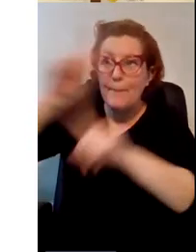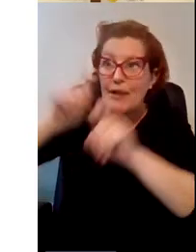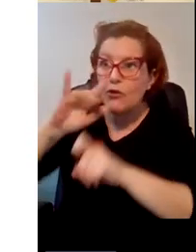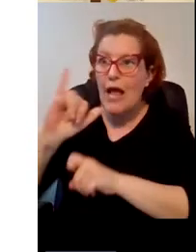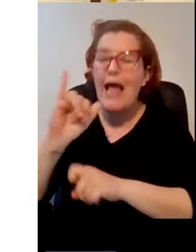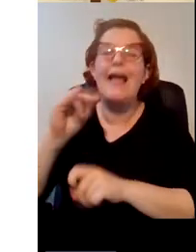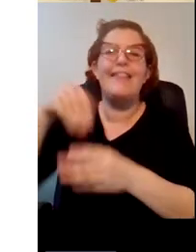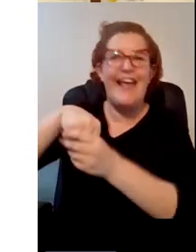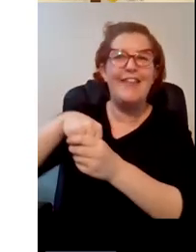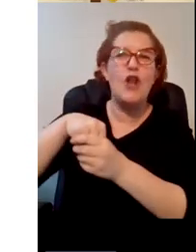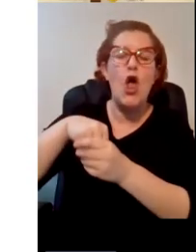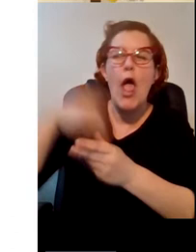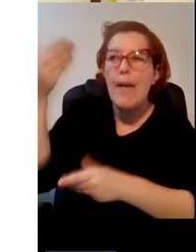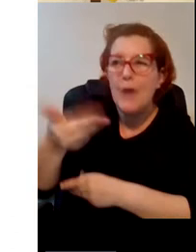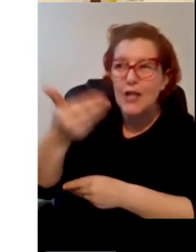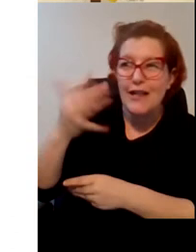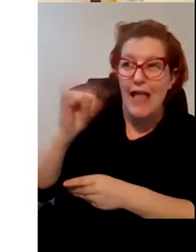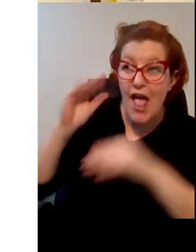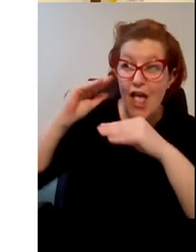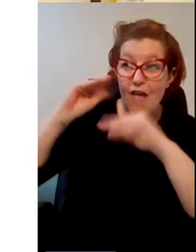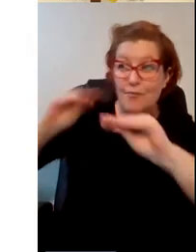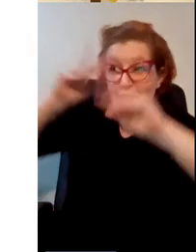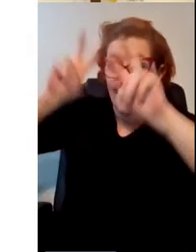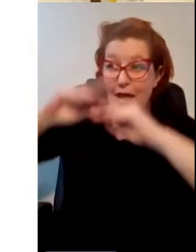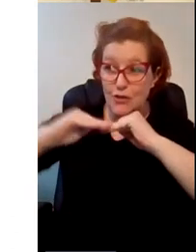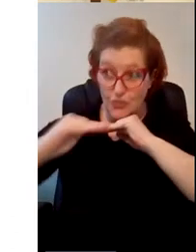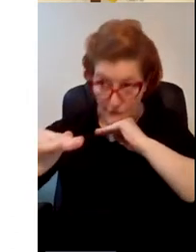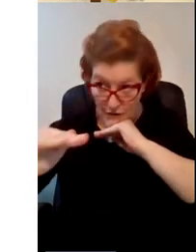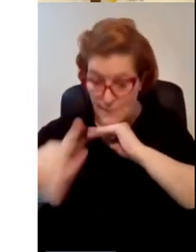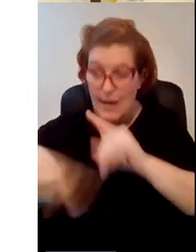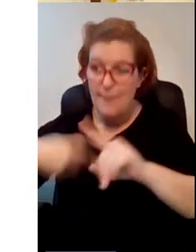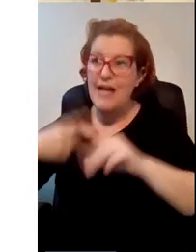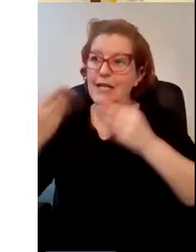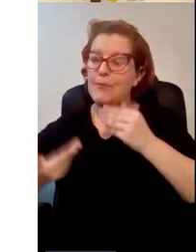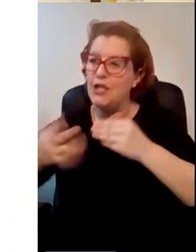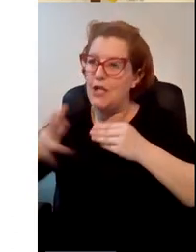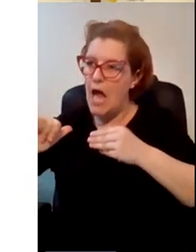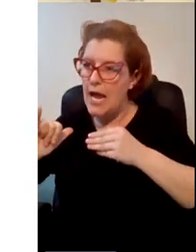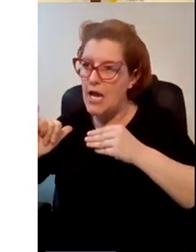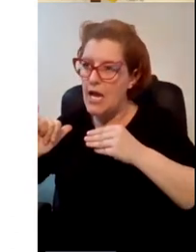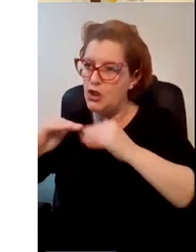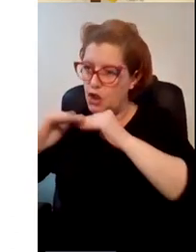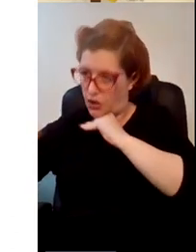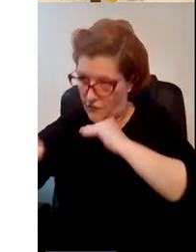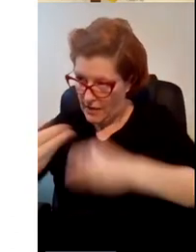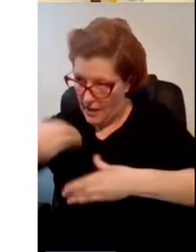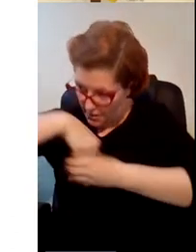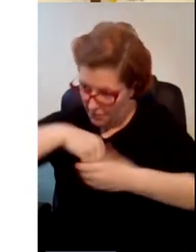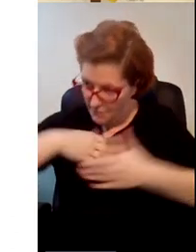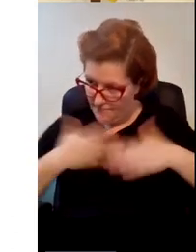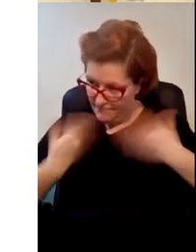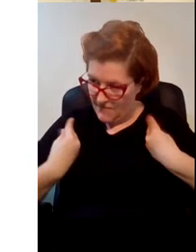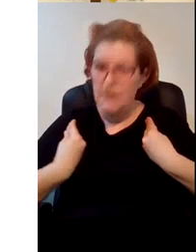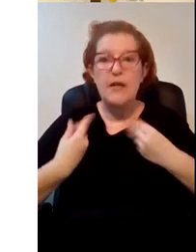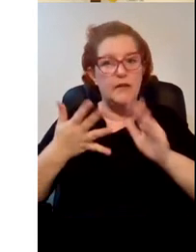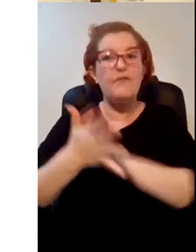parece importante ser profesores es sostenible y bueno las encuestas todo lo aguantan pero en principio les parece muy importante